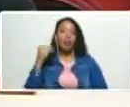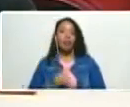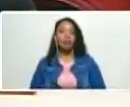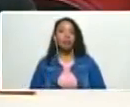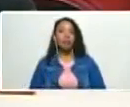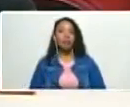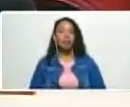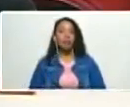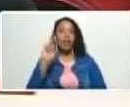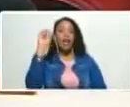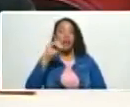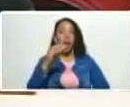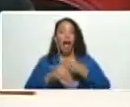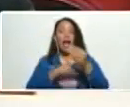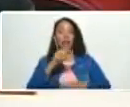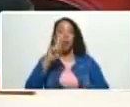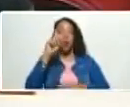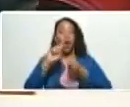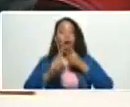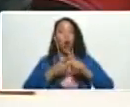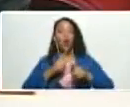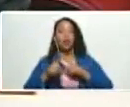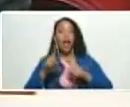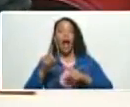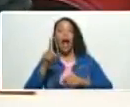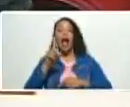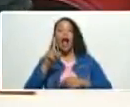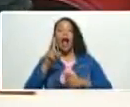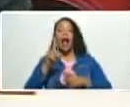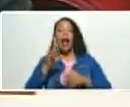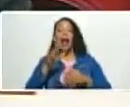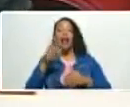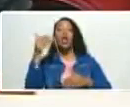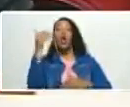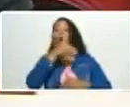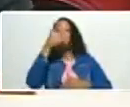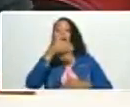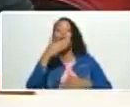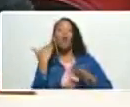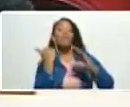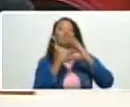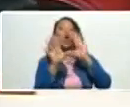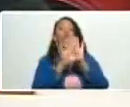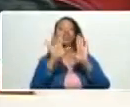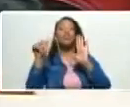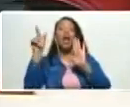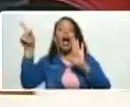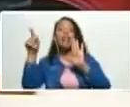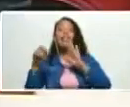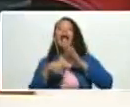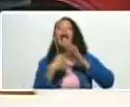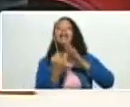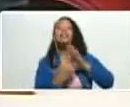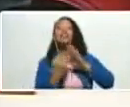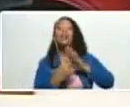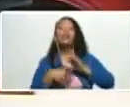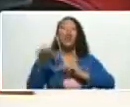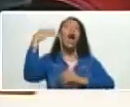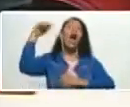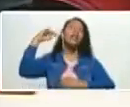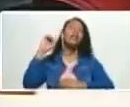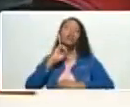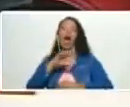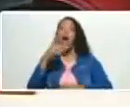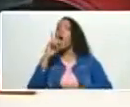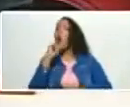y también creamos una cosa que se llamó el buzón constituyente pero eran los instrumentos de la época no existían